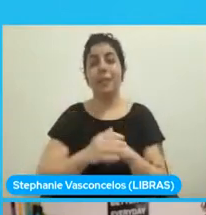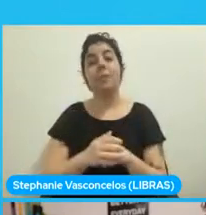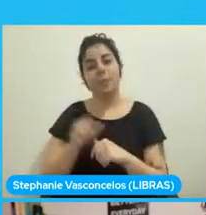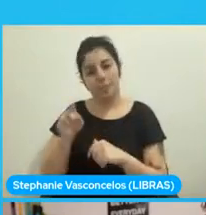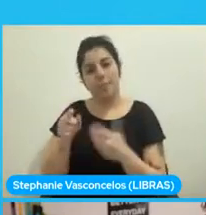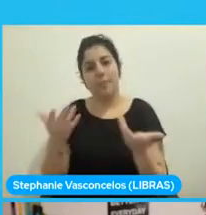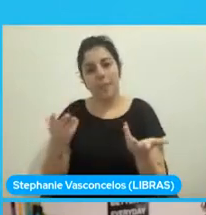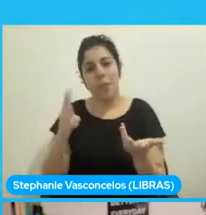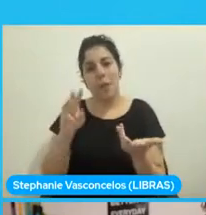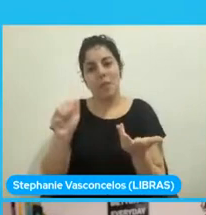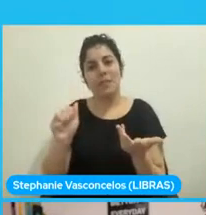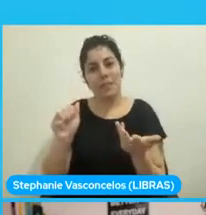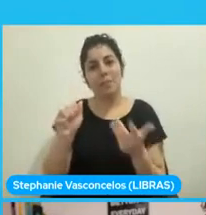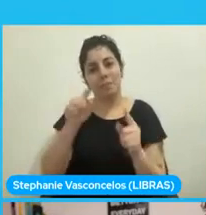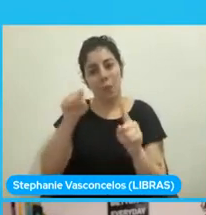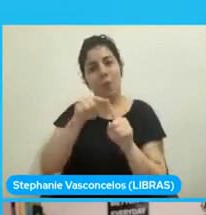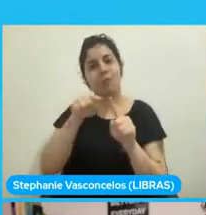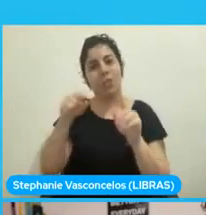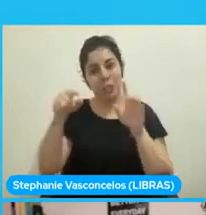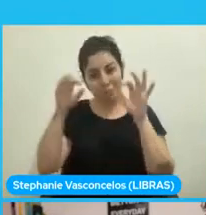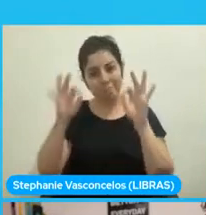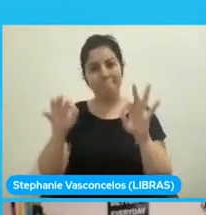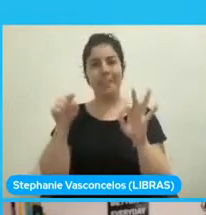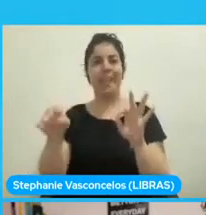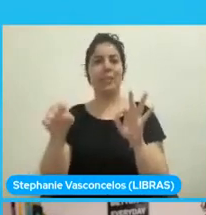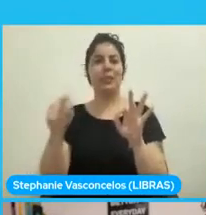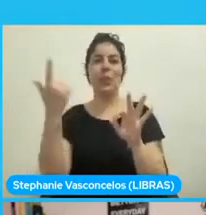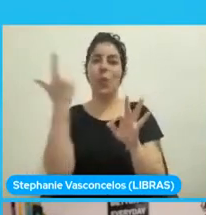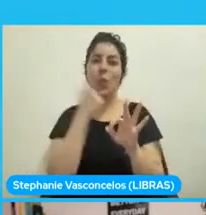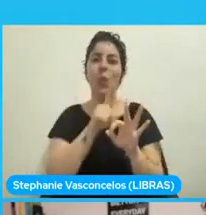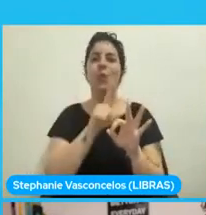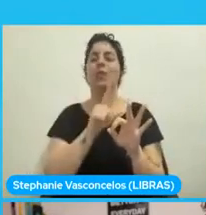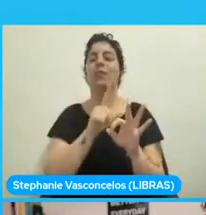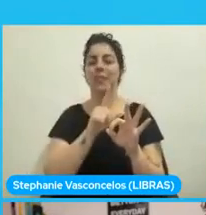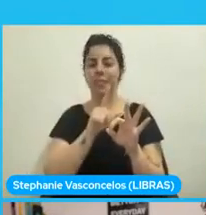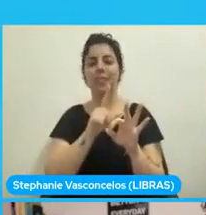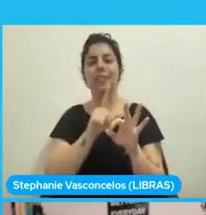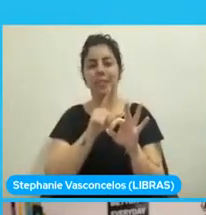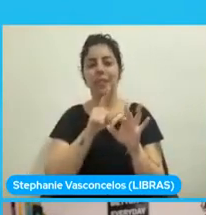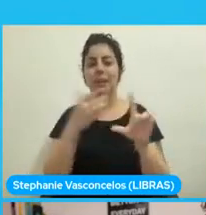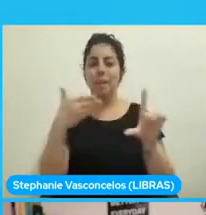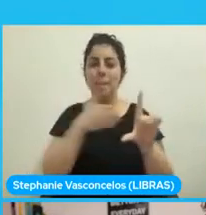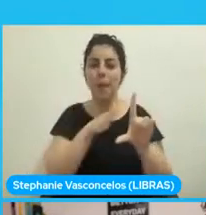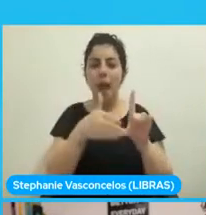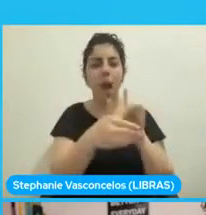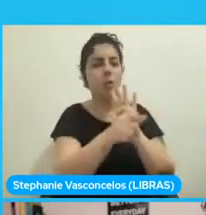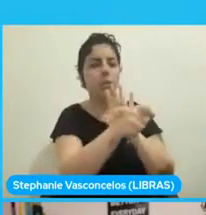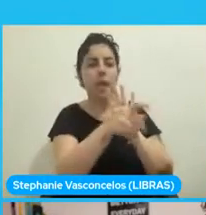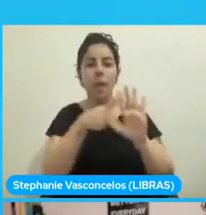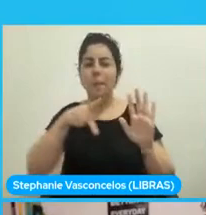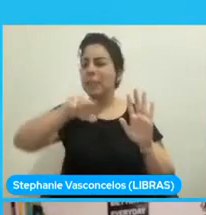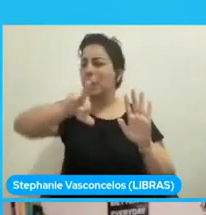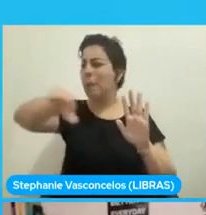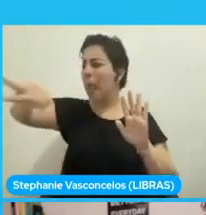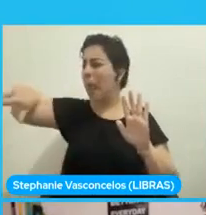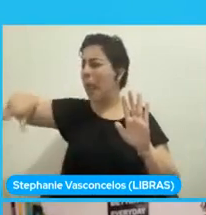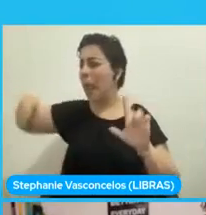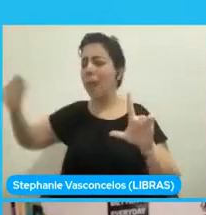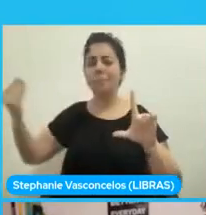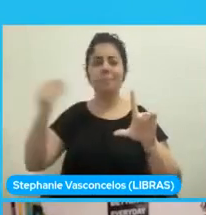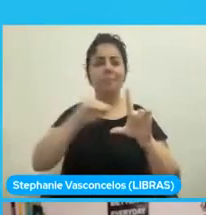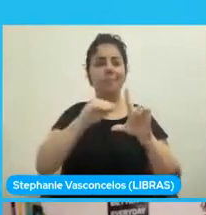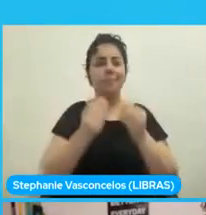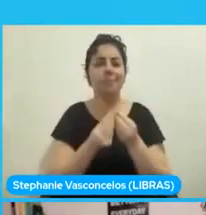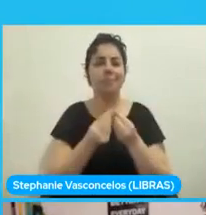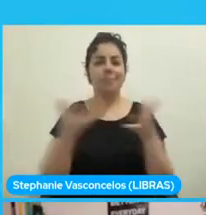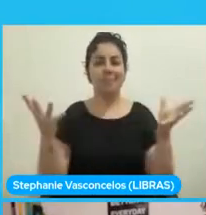poder llevarnos al browser esas aplicaciones que tenemos corriendo en